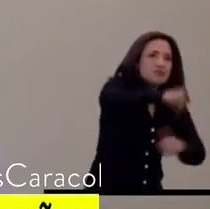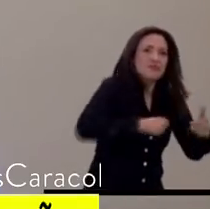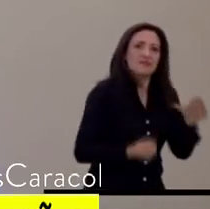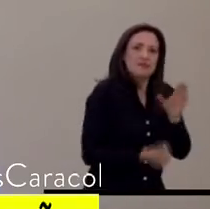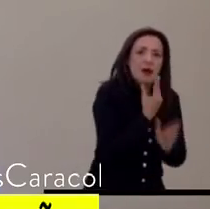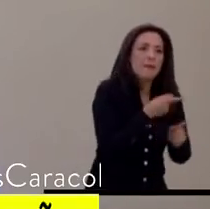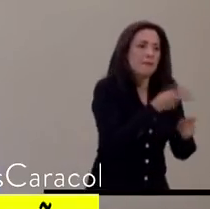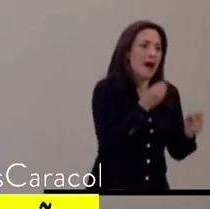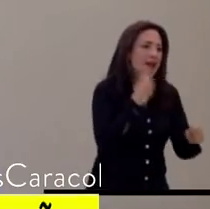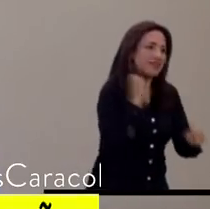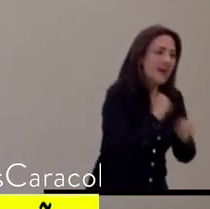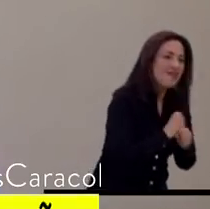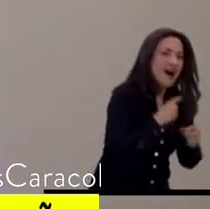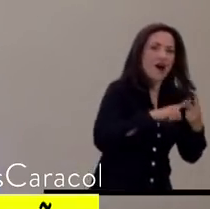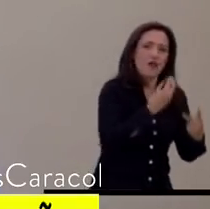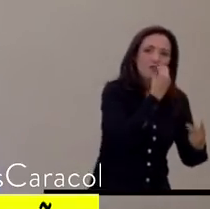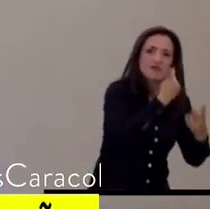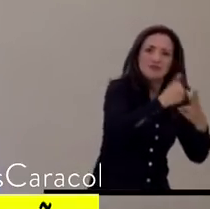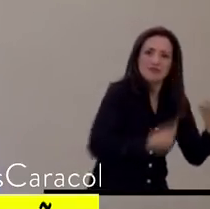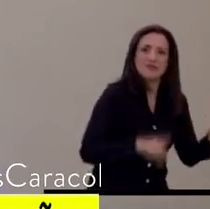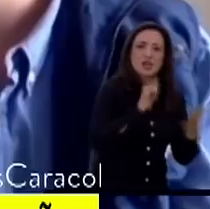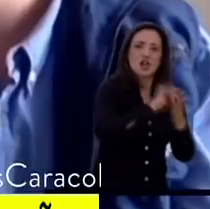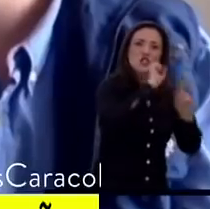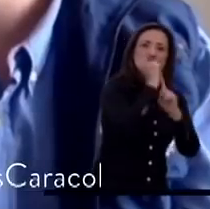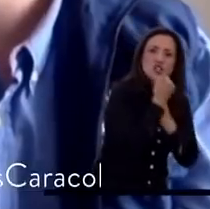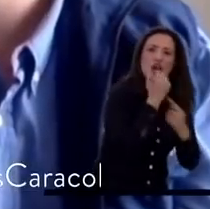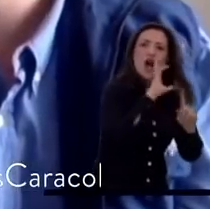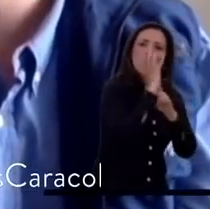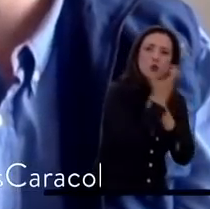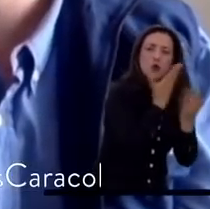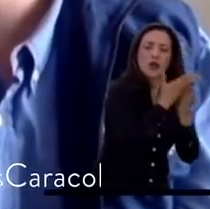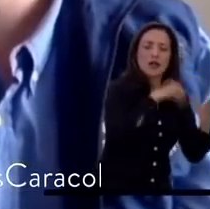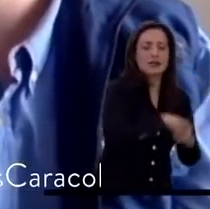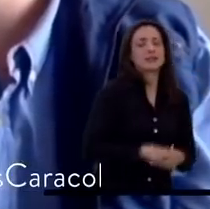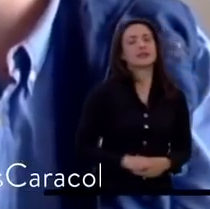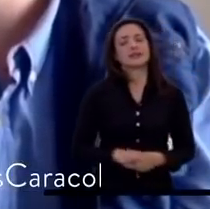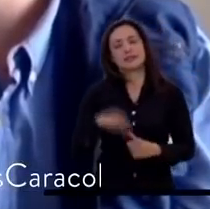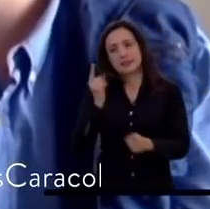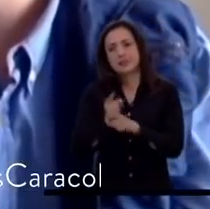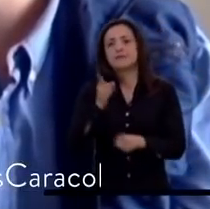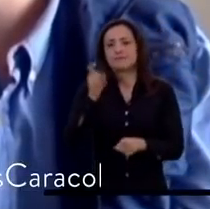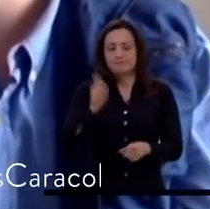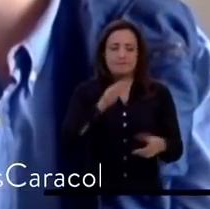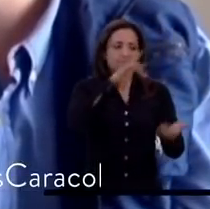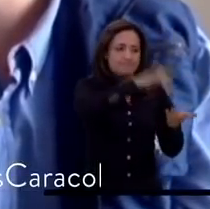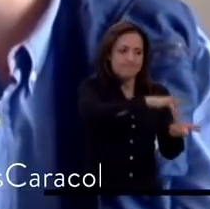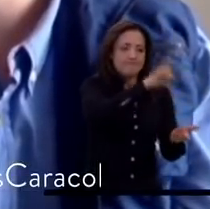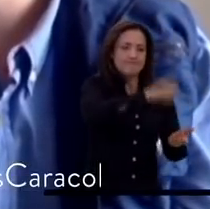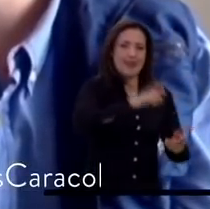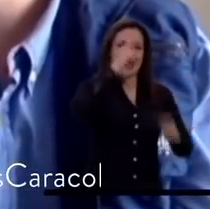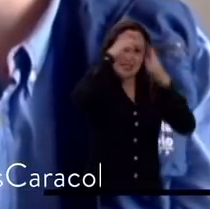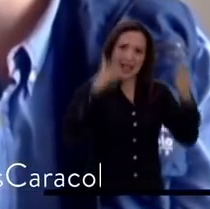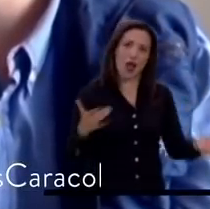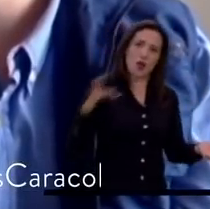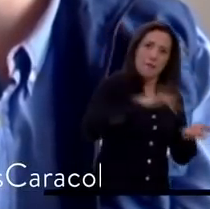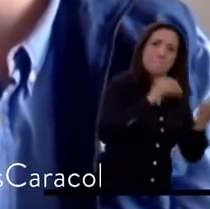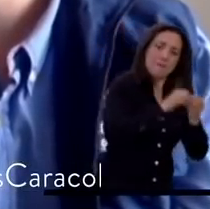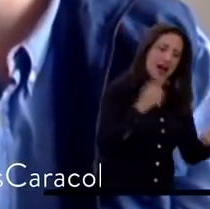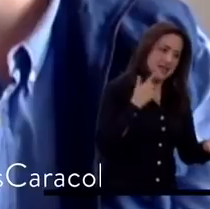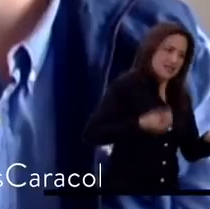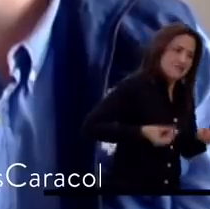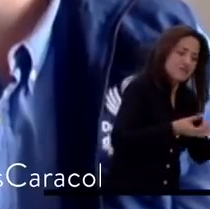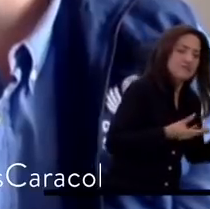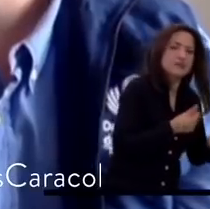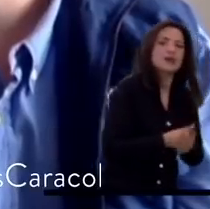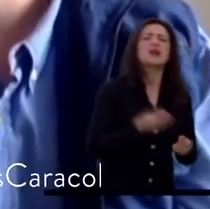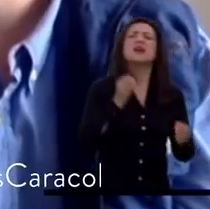todos los derechos económicos, sociales y culturales. Presencia del Estado, sí señor. Director, ¿qué relación puede tener también esta masacre con lo que